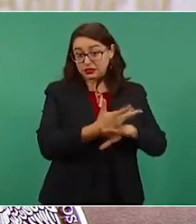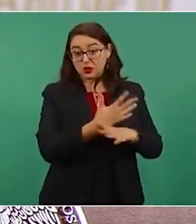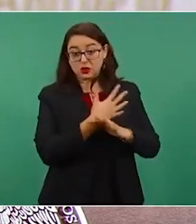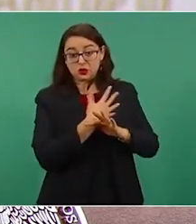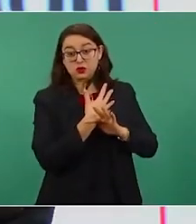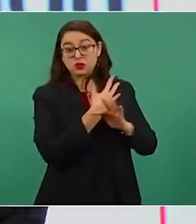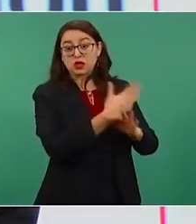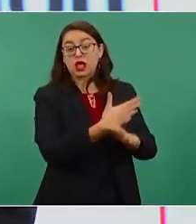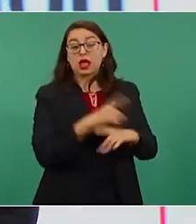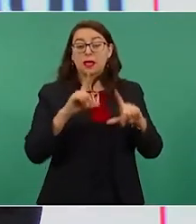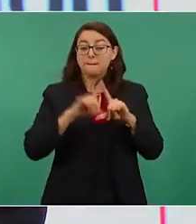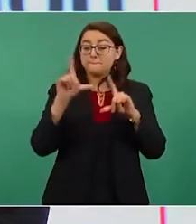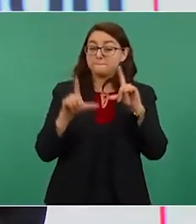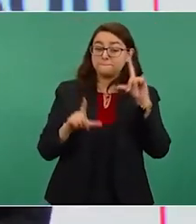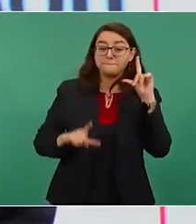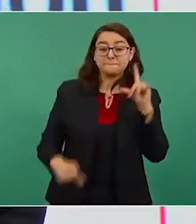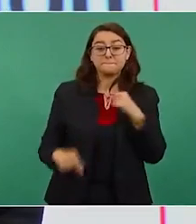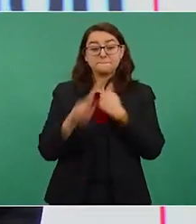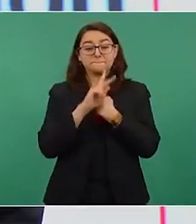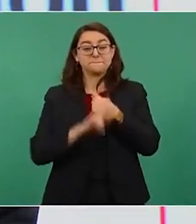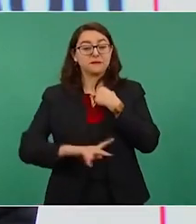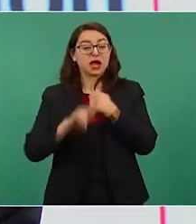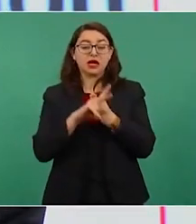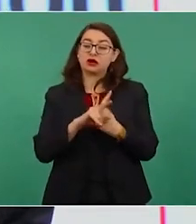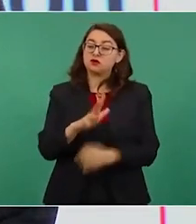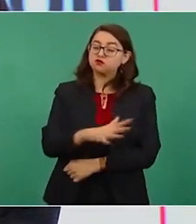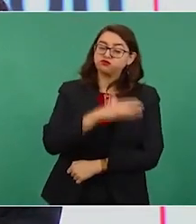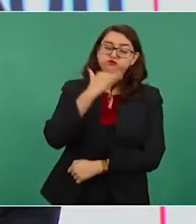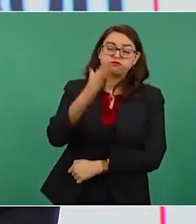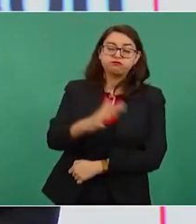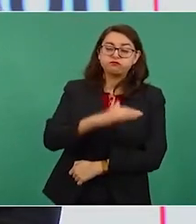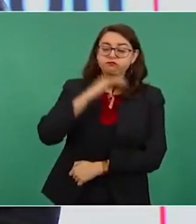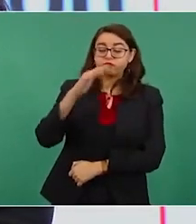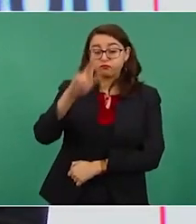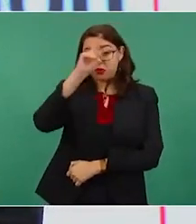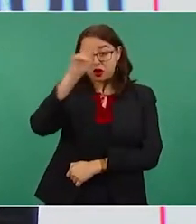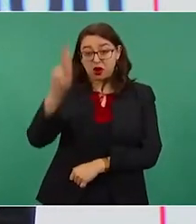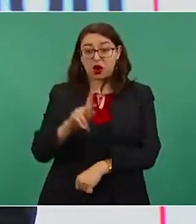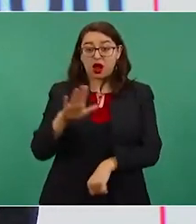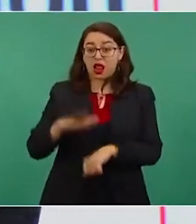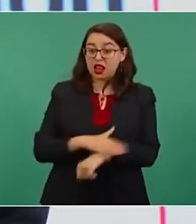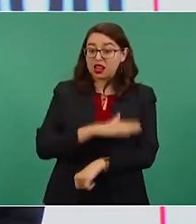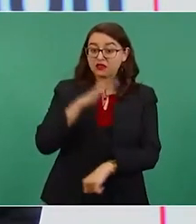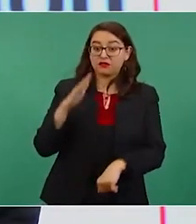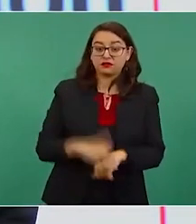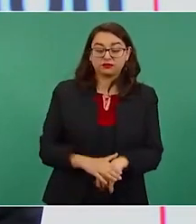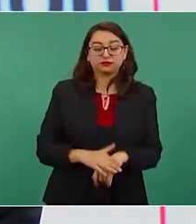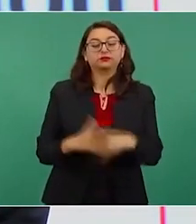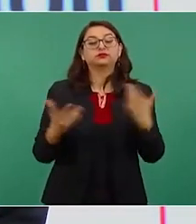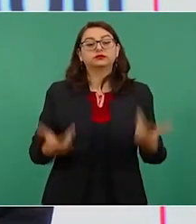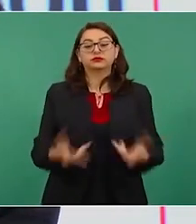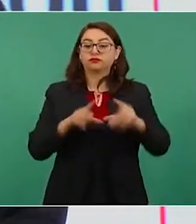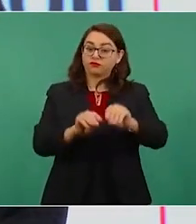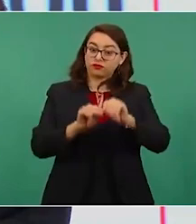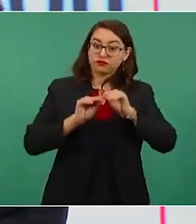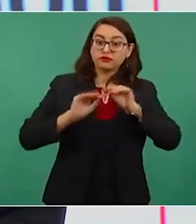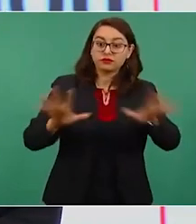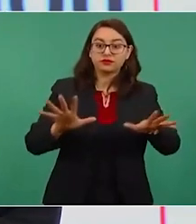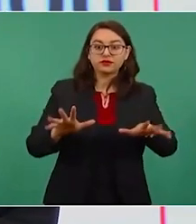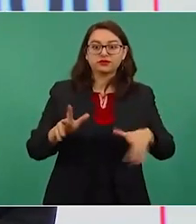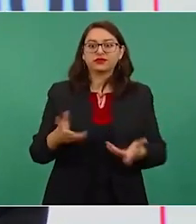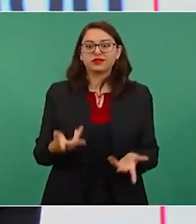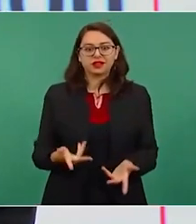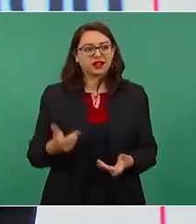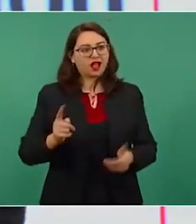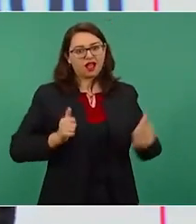países más corruptos y cómo la difusión de esta calificación se usó para atacar al gobierno de Andrés Manuel